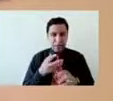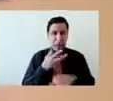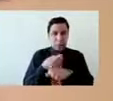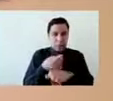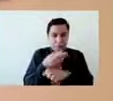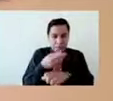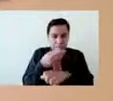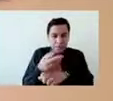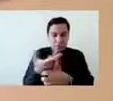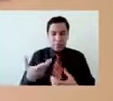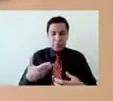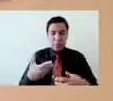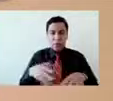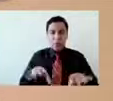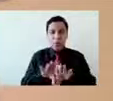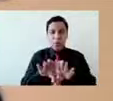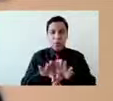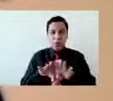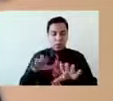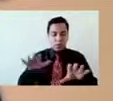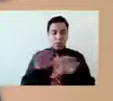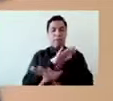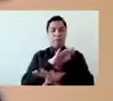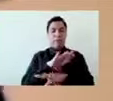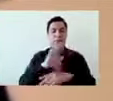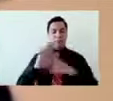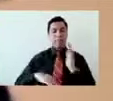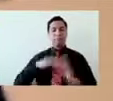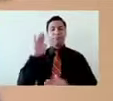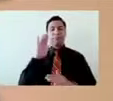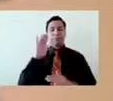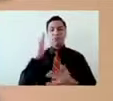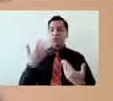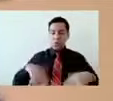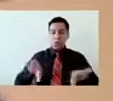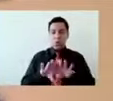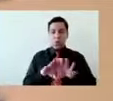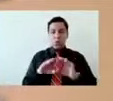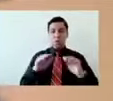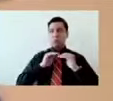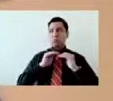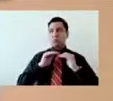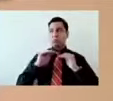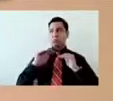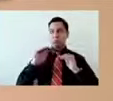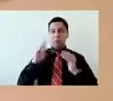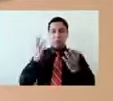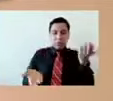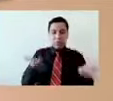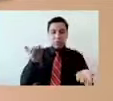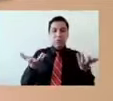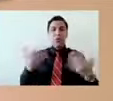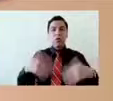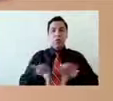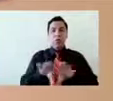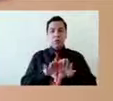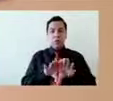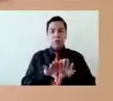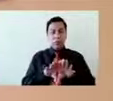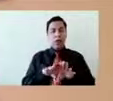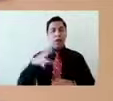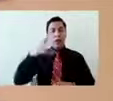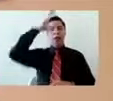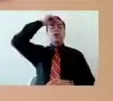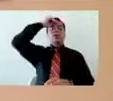poder trascender de esa crisis, ¿no? Desde ese cambio del equilibrio a una, a un aprendizaje significativo, pues, la